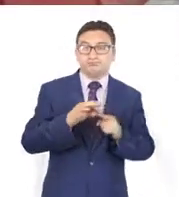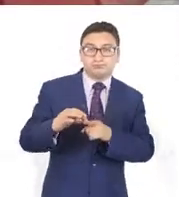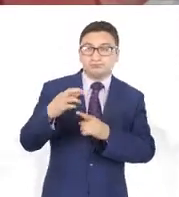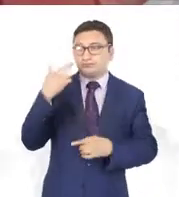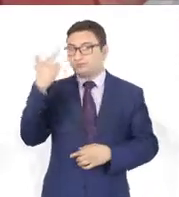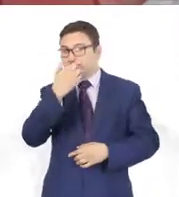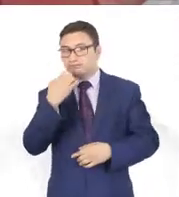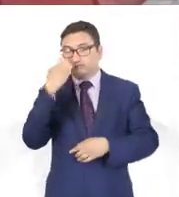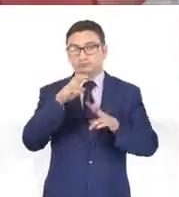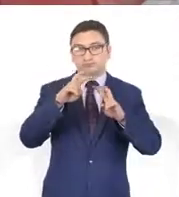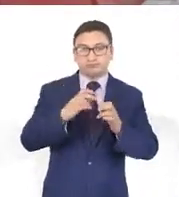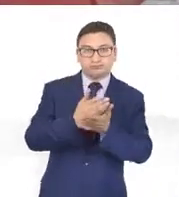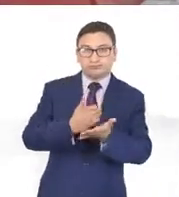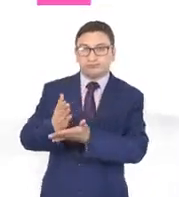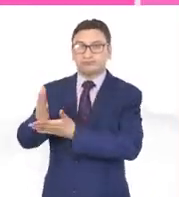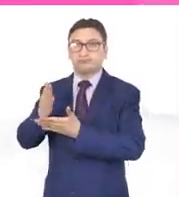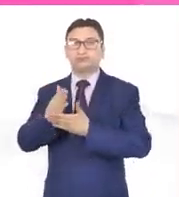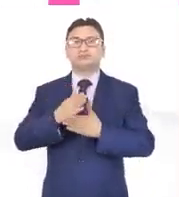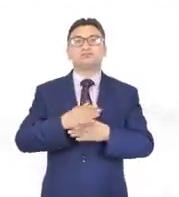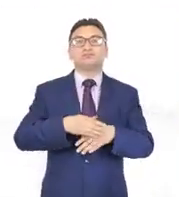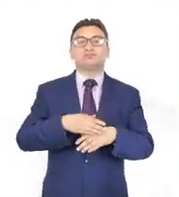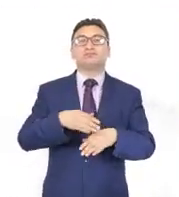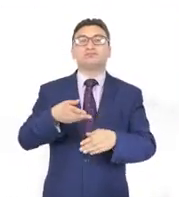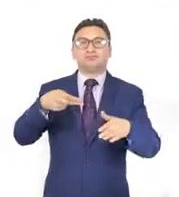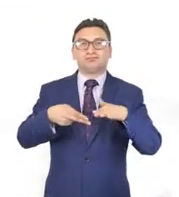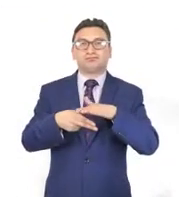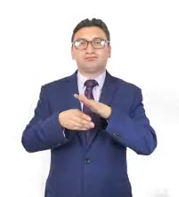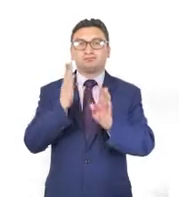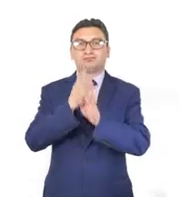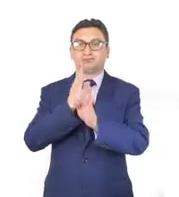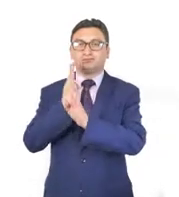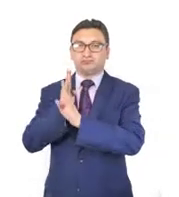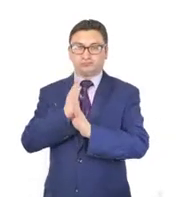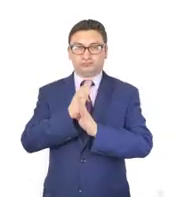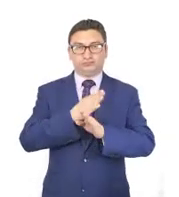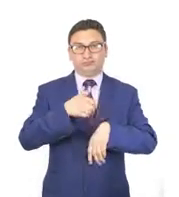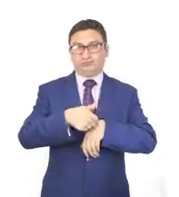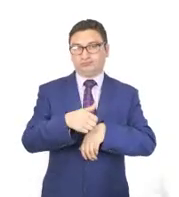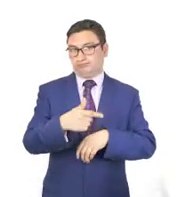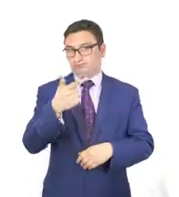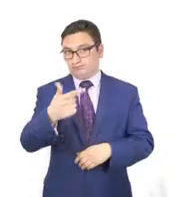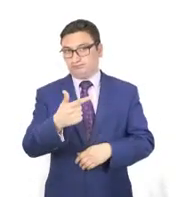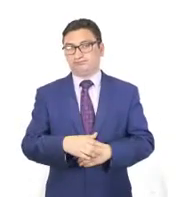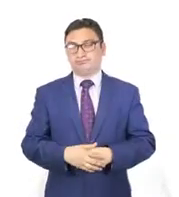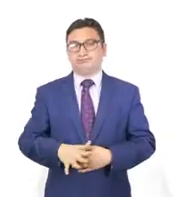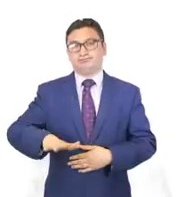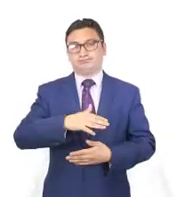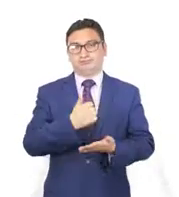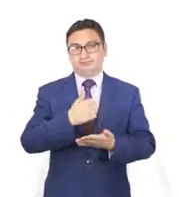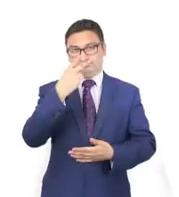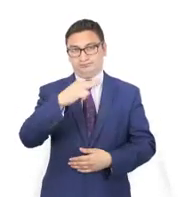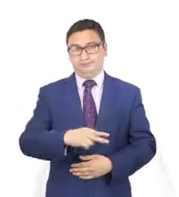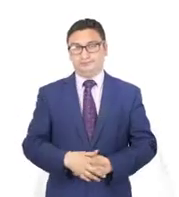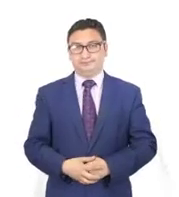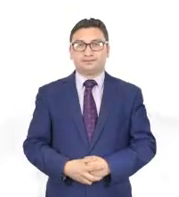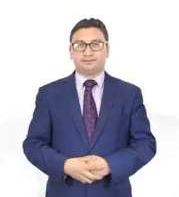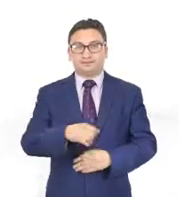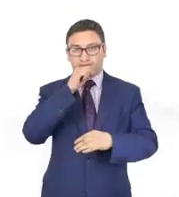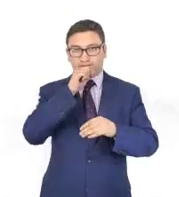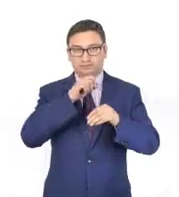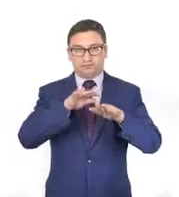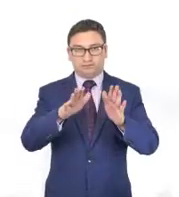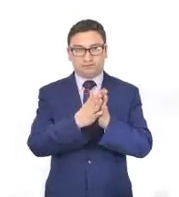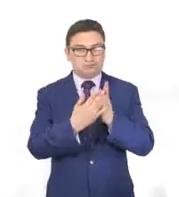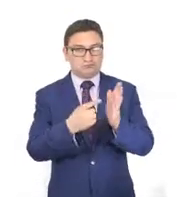Metrobús de la CDMX. Se publicó en la Gaceta Oficial de la Ciudad de México el cambio en el acrónimo de